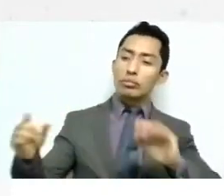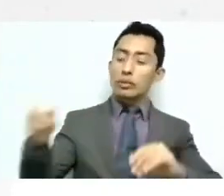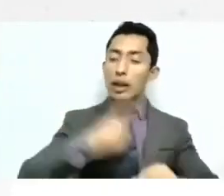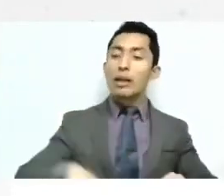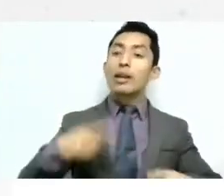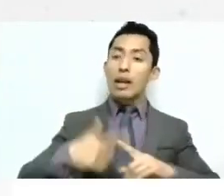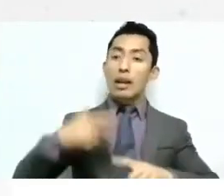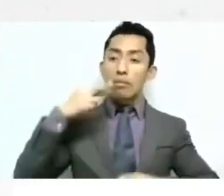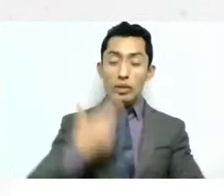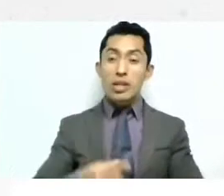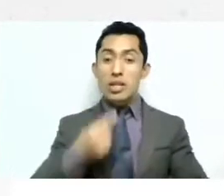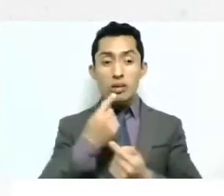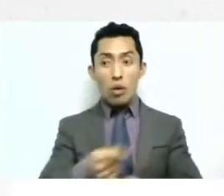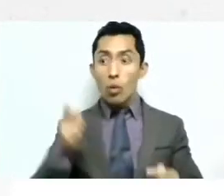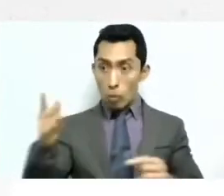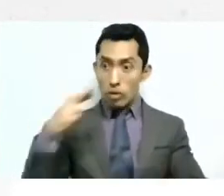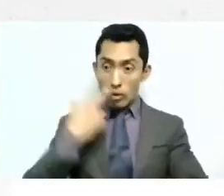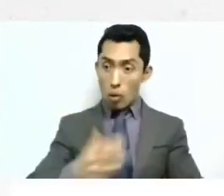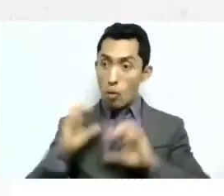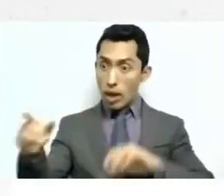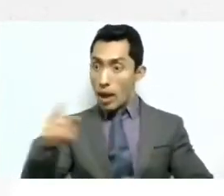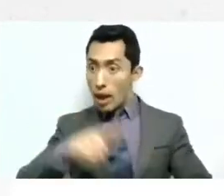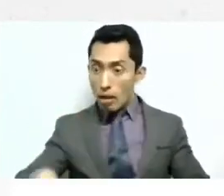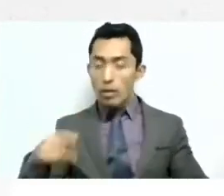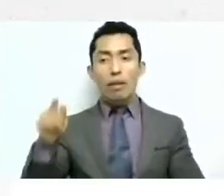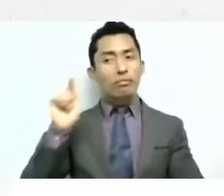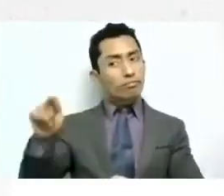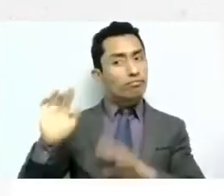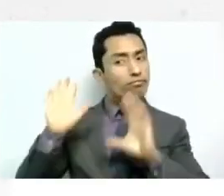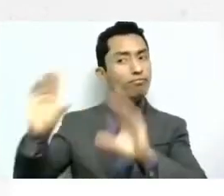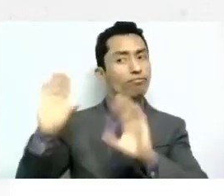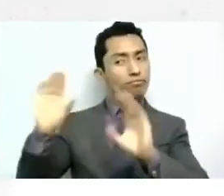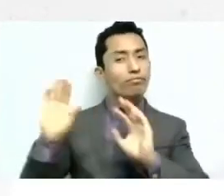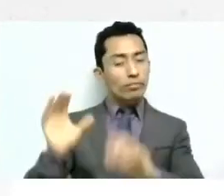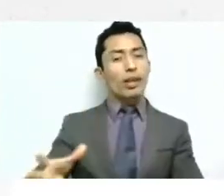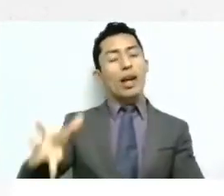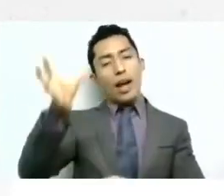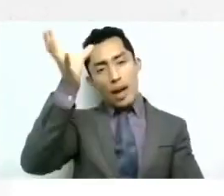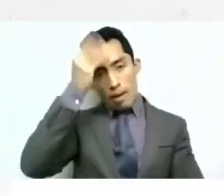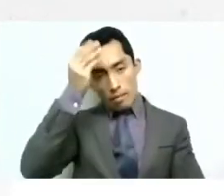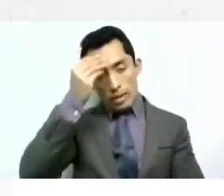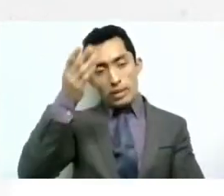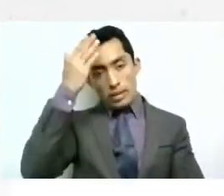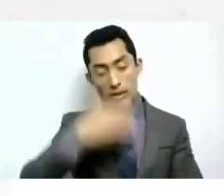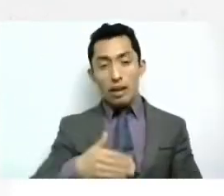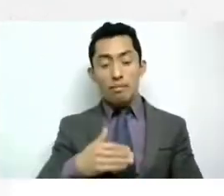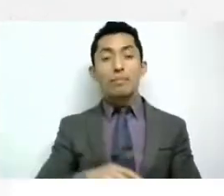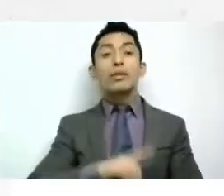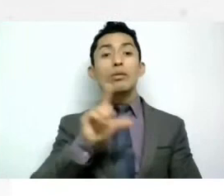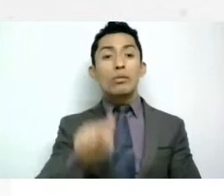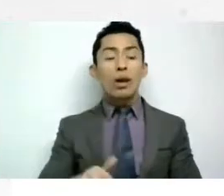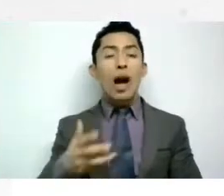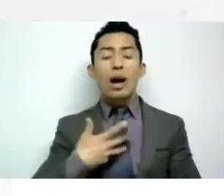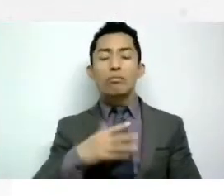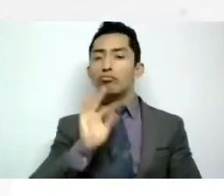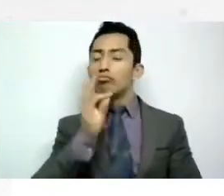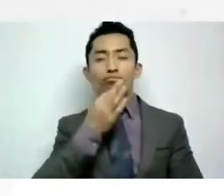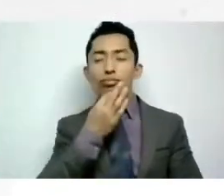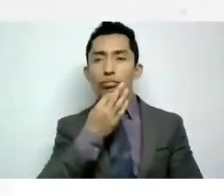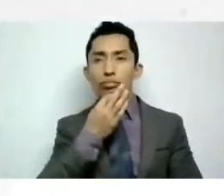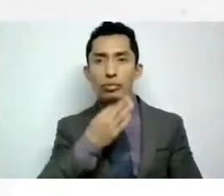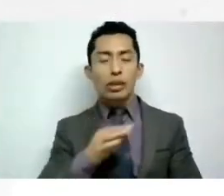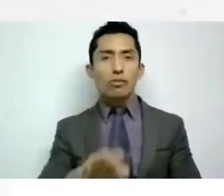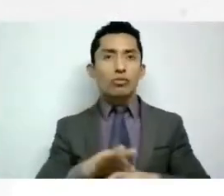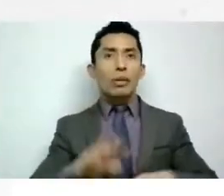cuidado de tantos menores para que en ese momento que son son segundos los cuales tienen que